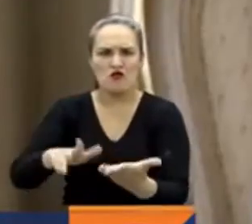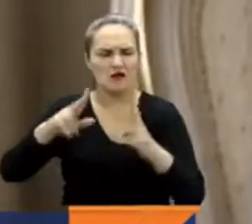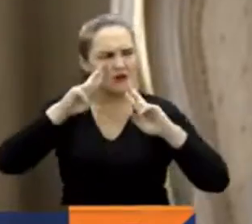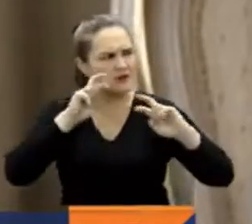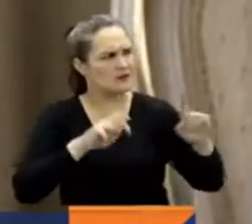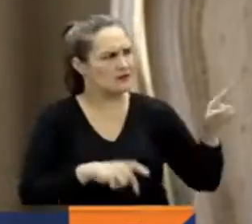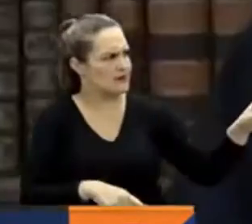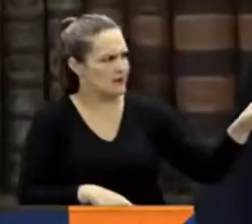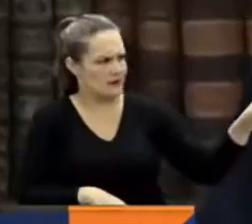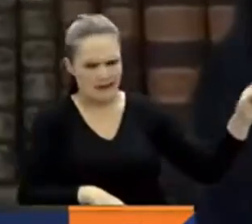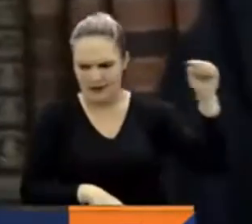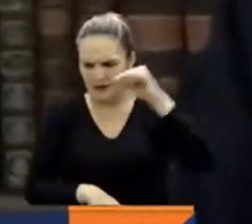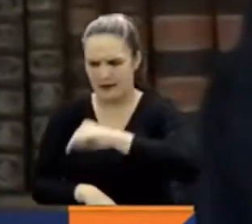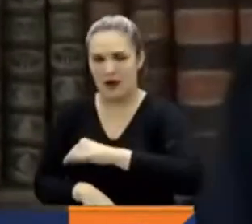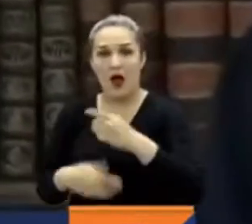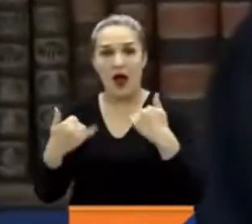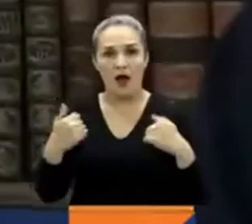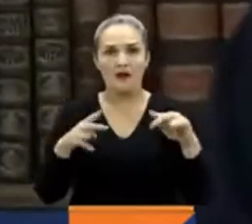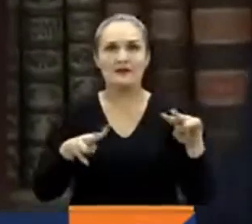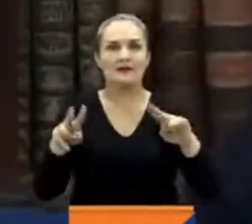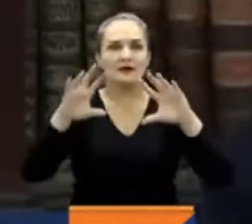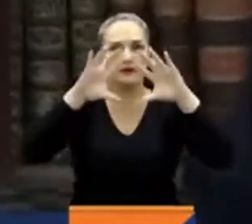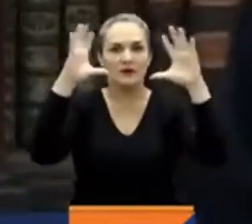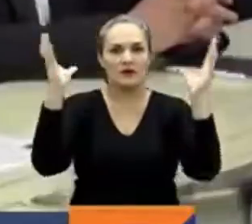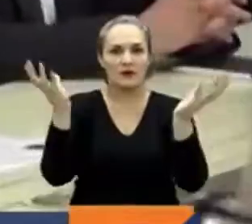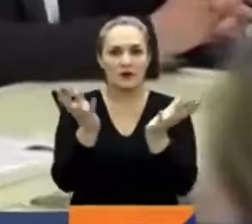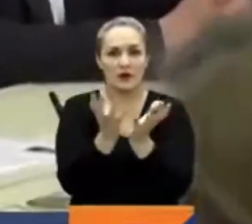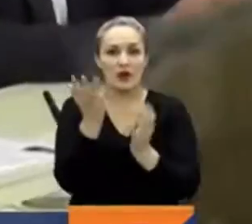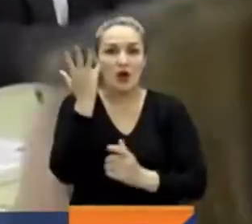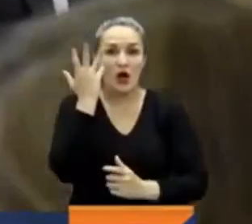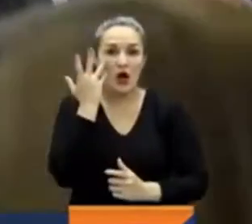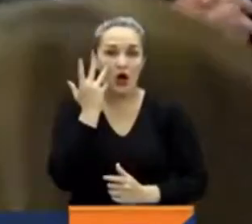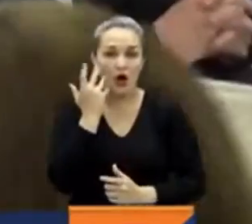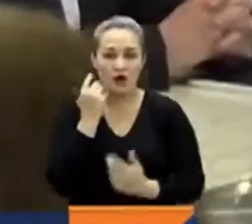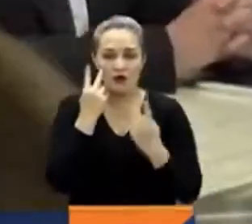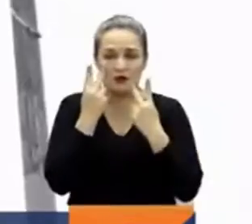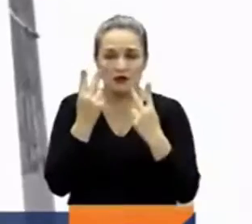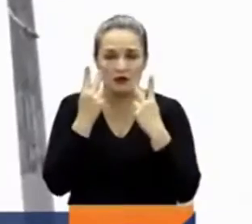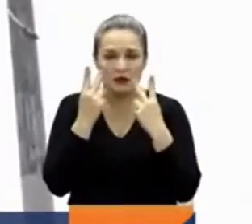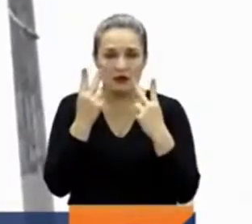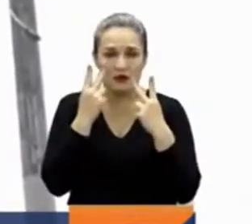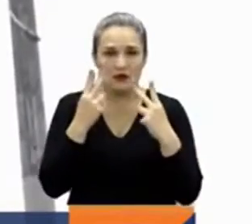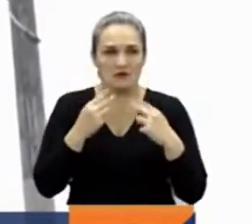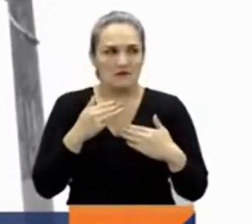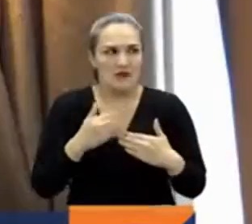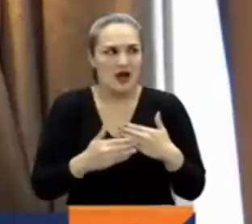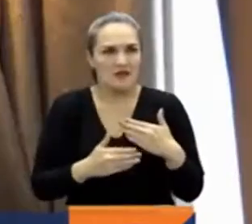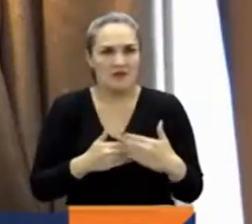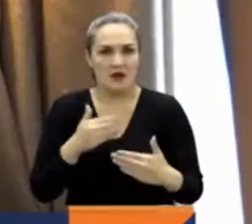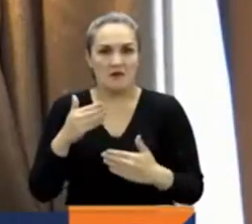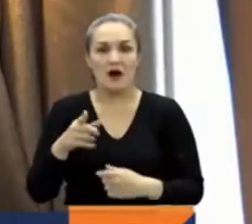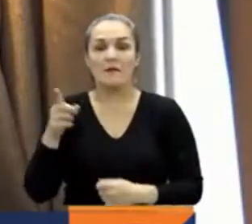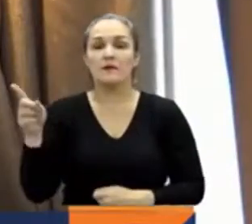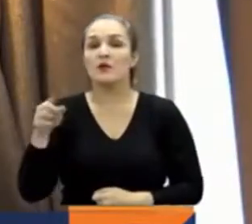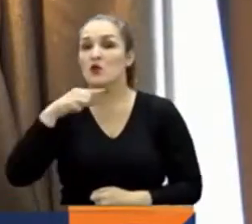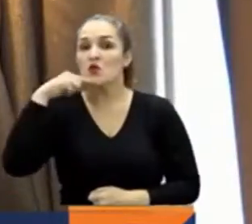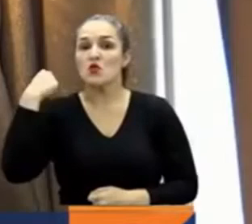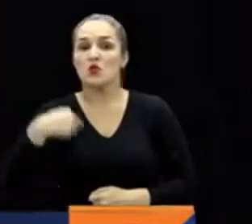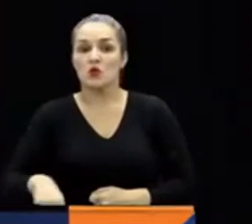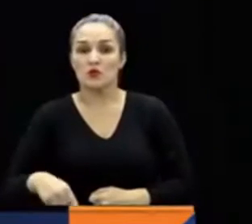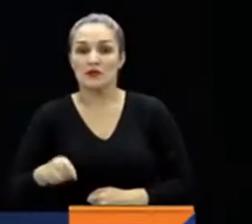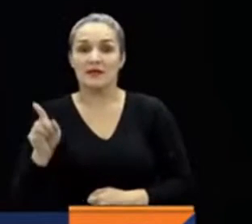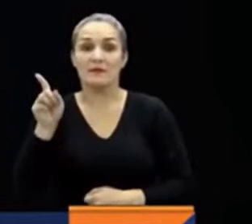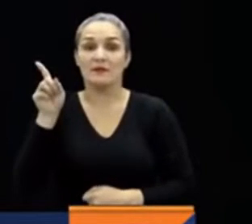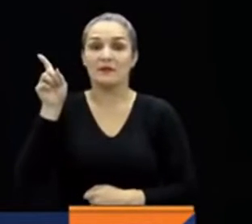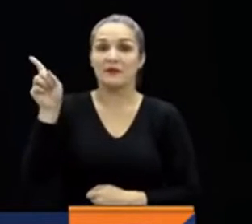protagonistas en la foto actual del orden global. La rutina que las vincula fue un paso calculado a fondo por Moscú. Y él, Alexander